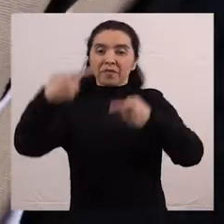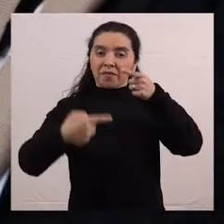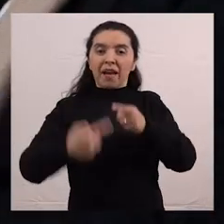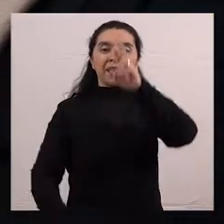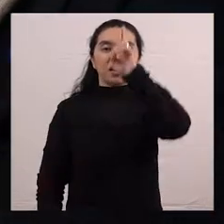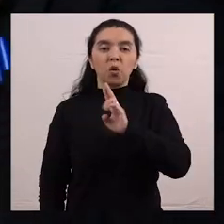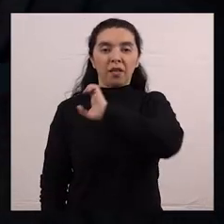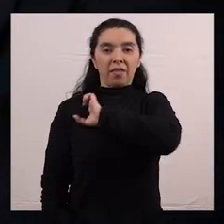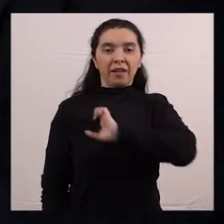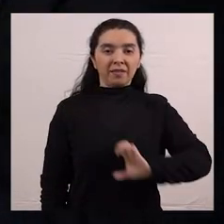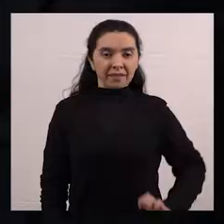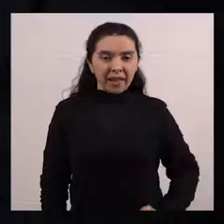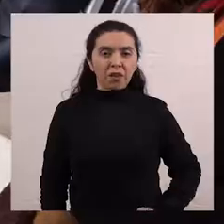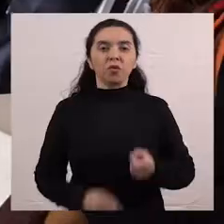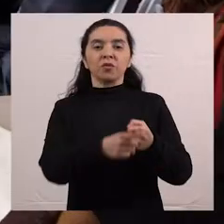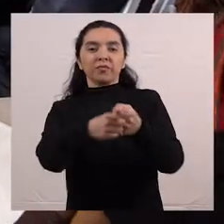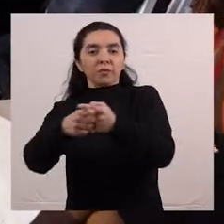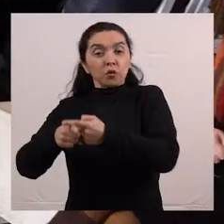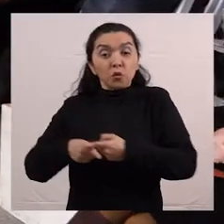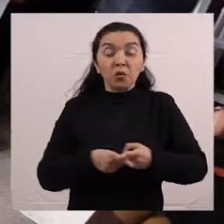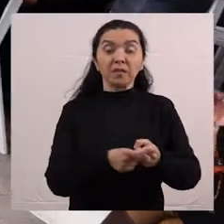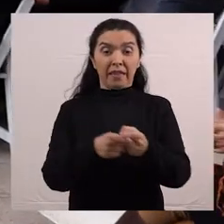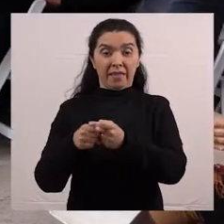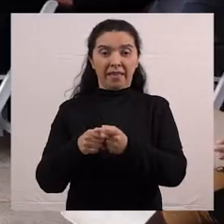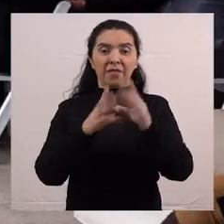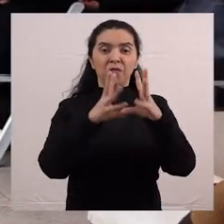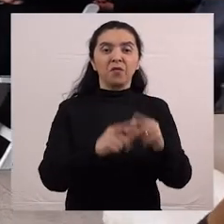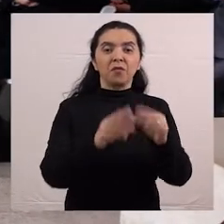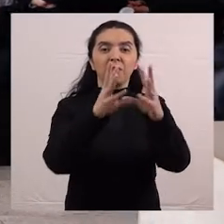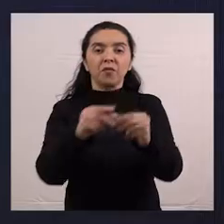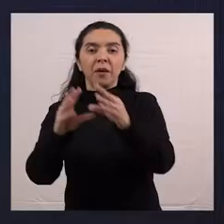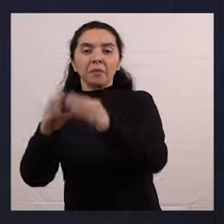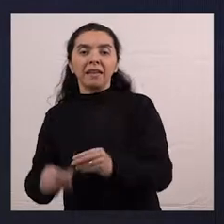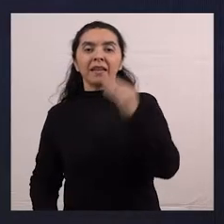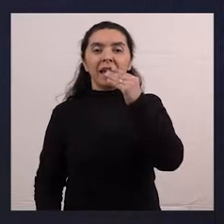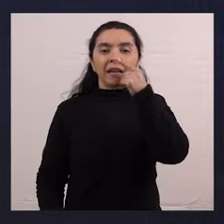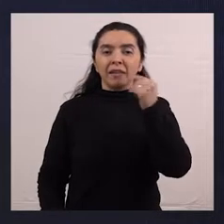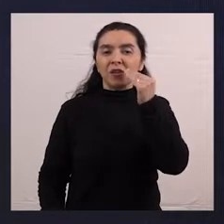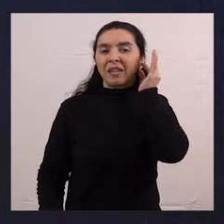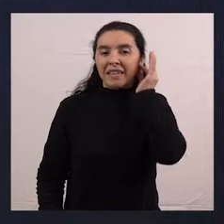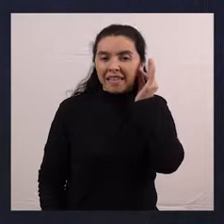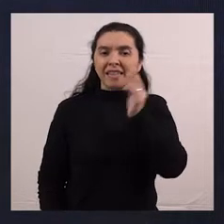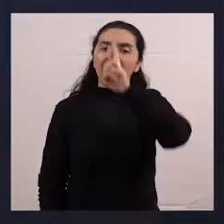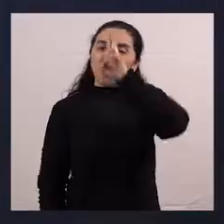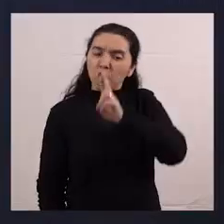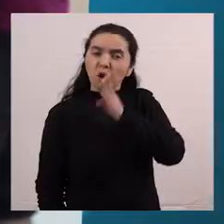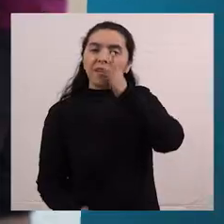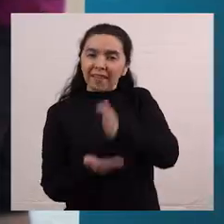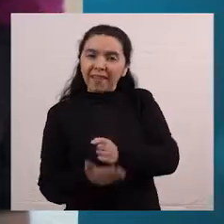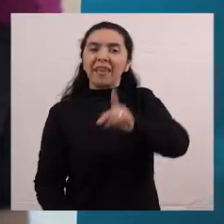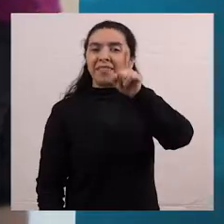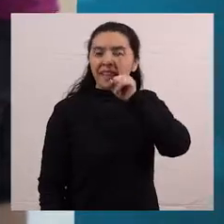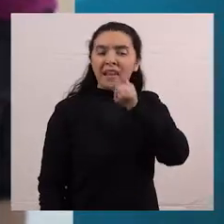acerca del rol del Estado, de la sociedad, de las familias, de los niños y niñas, del papel que debe